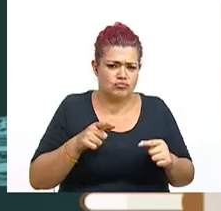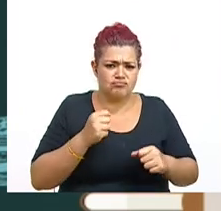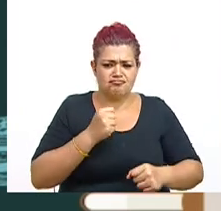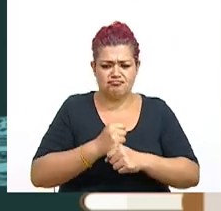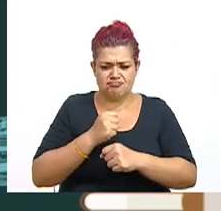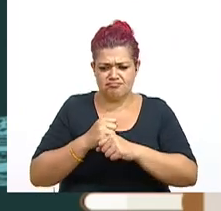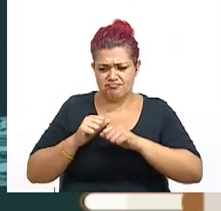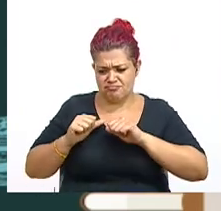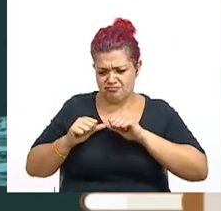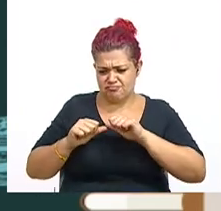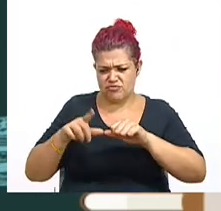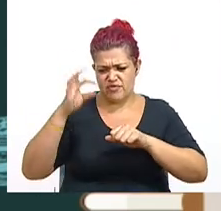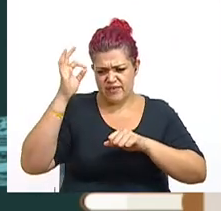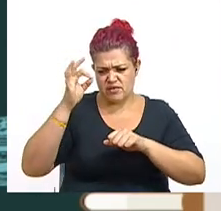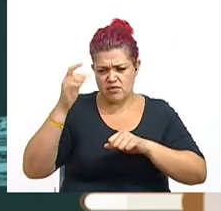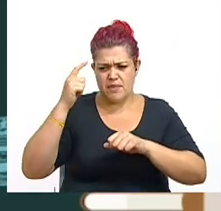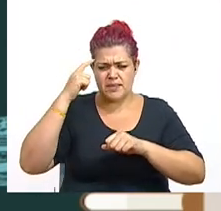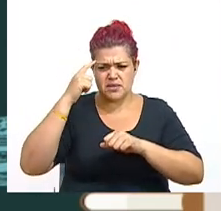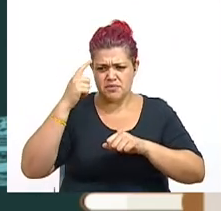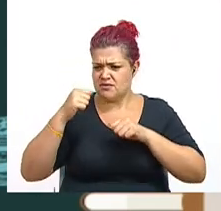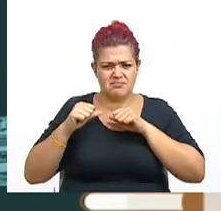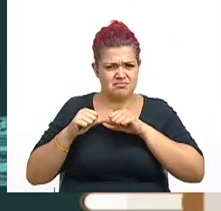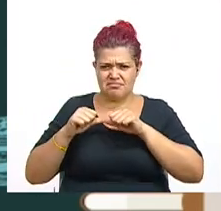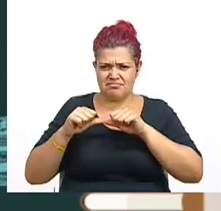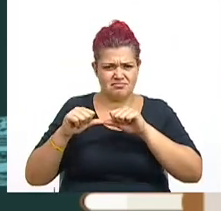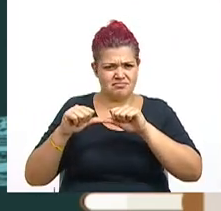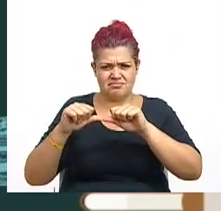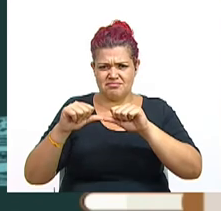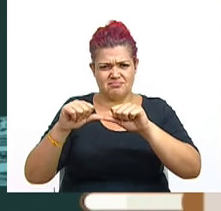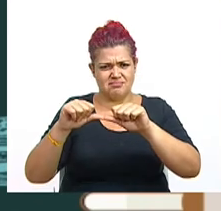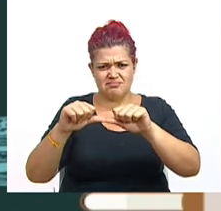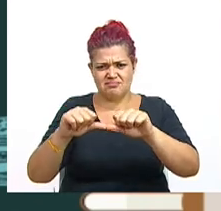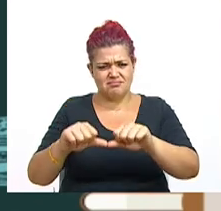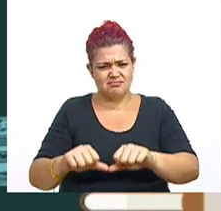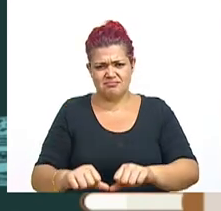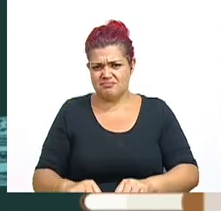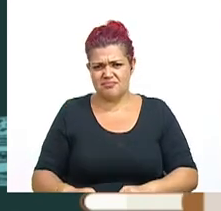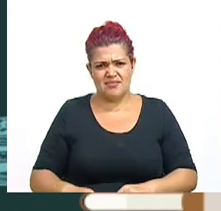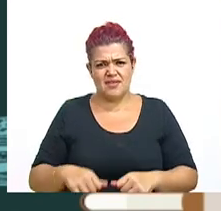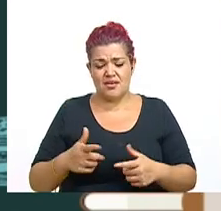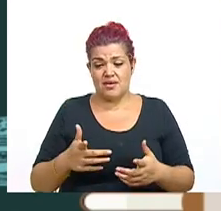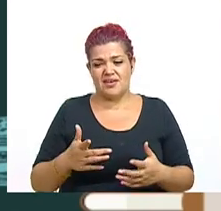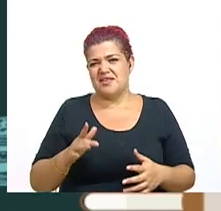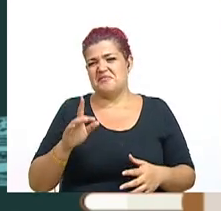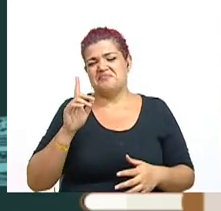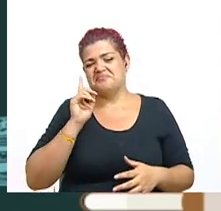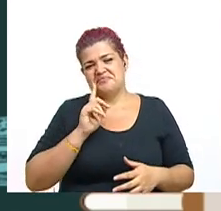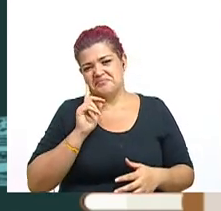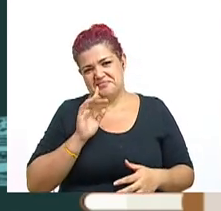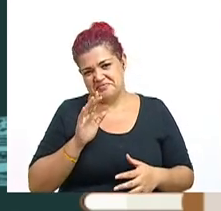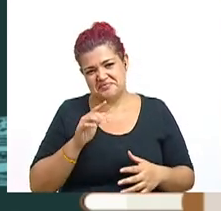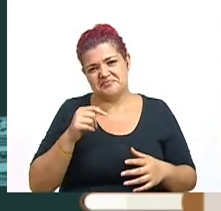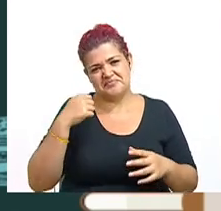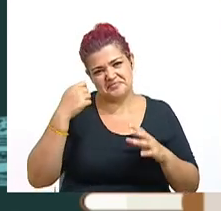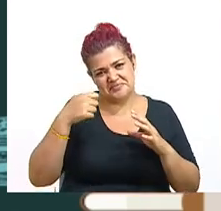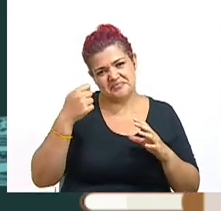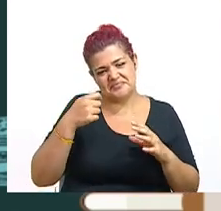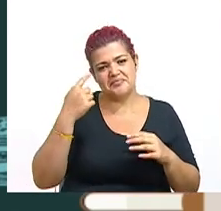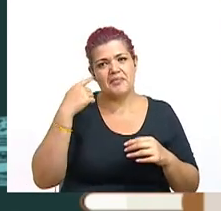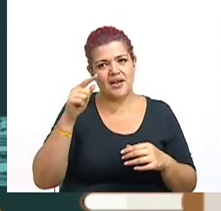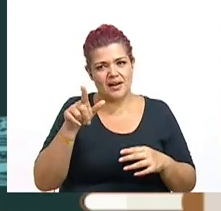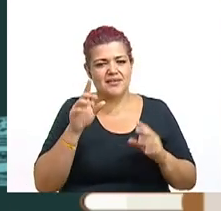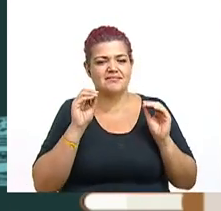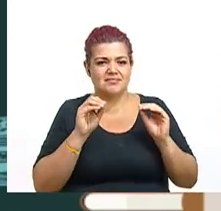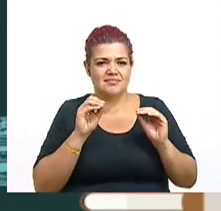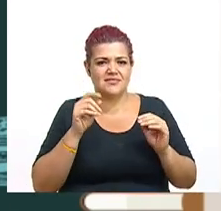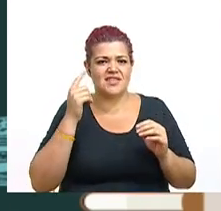y su filosofía y su pensamiento siguen estando con nosotros. Esto ha sido, por supuesto, una recreación que hemos hecho con mucho respeto a partir de